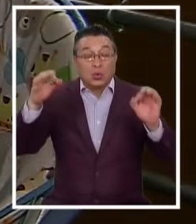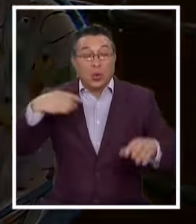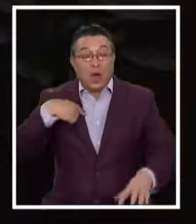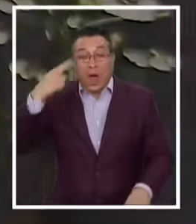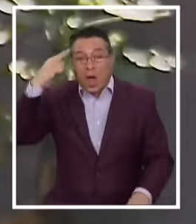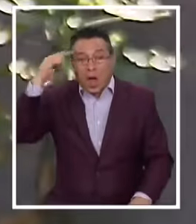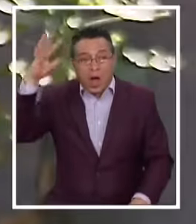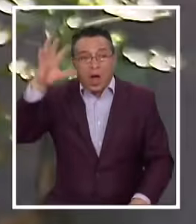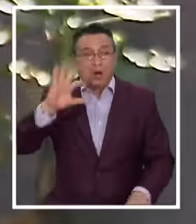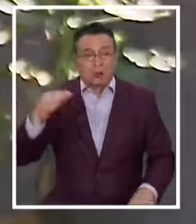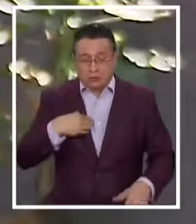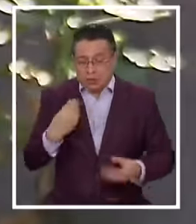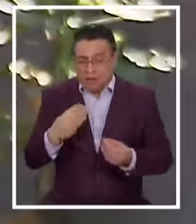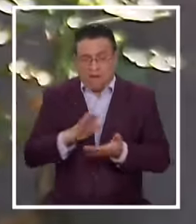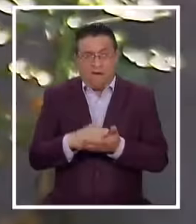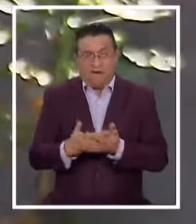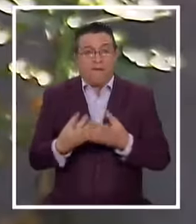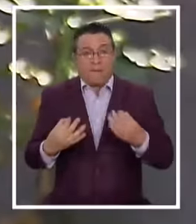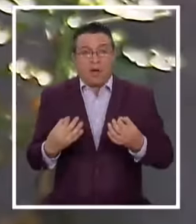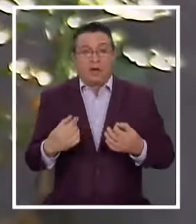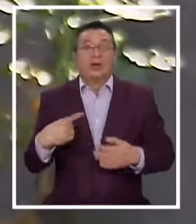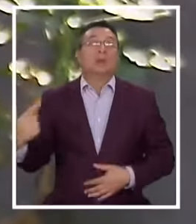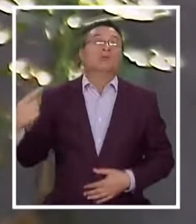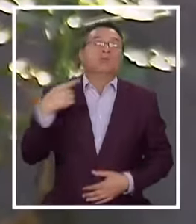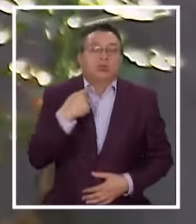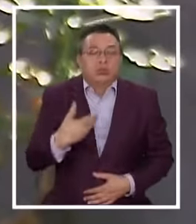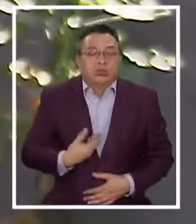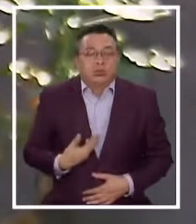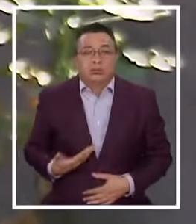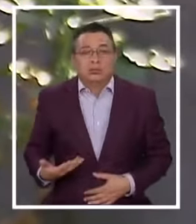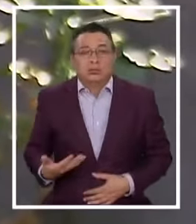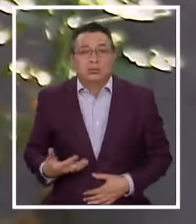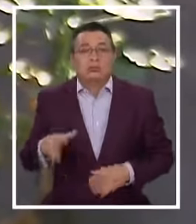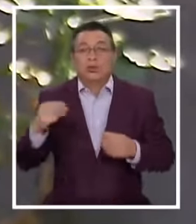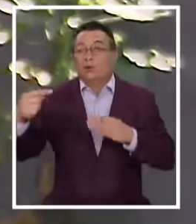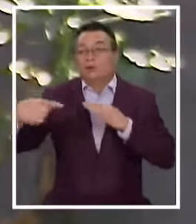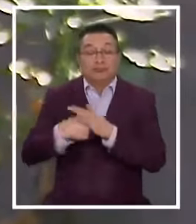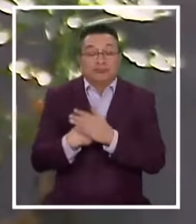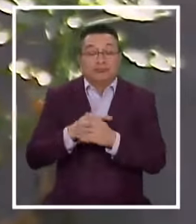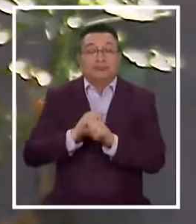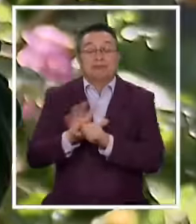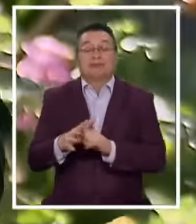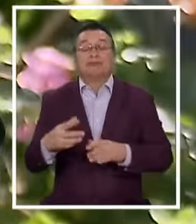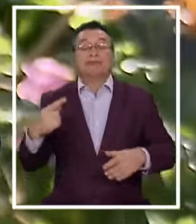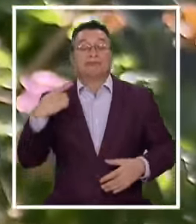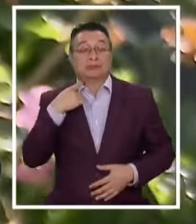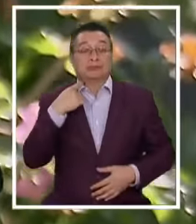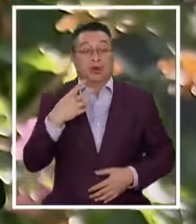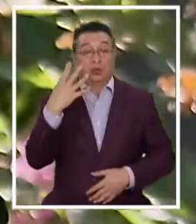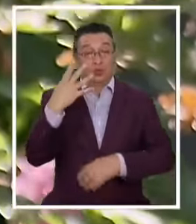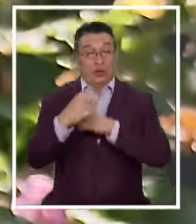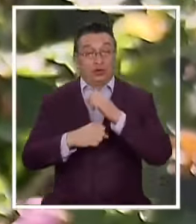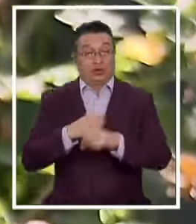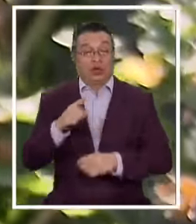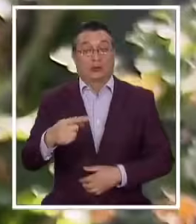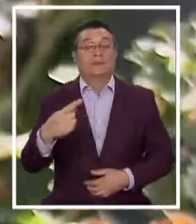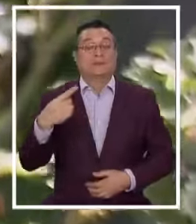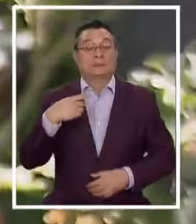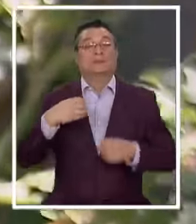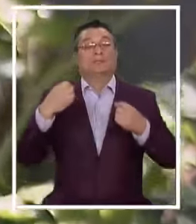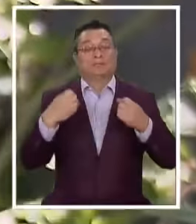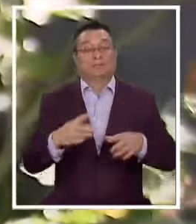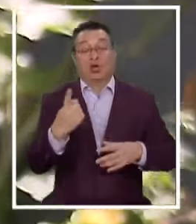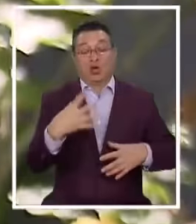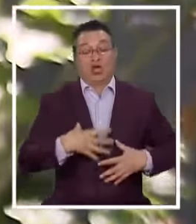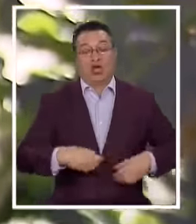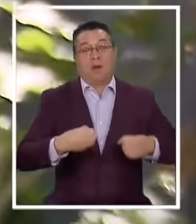Y estaba bien Pero nos tocó Igual Llegó Inevitablemente Hace cuatro años Sufrió la pérdida